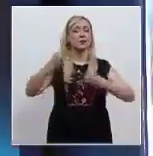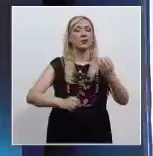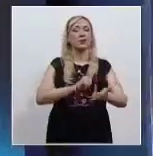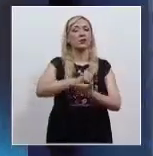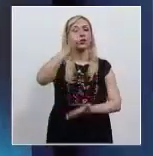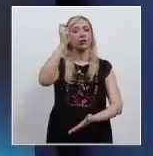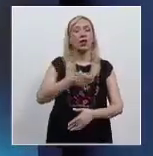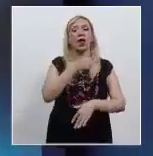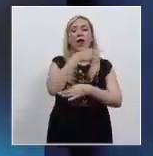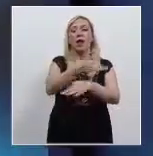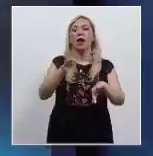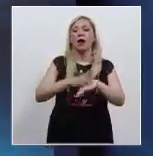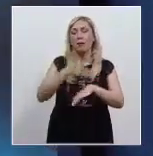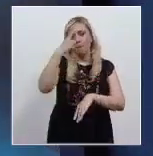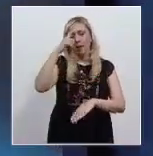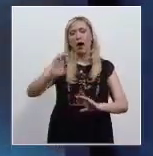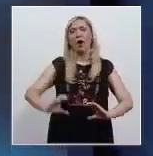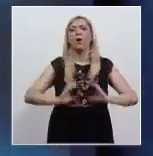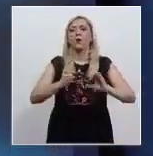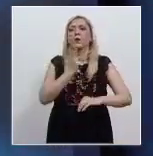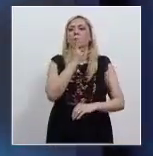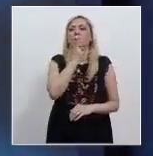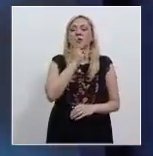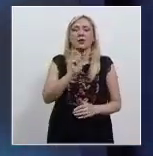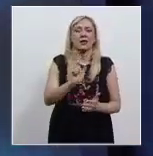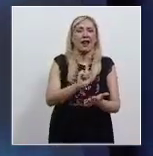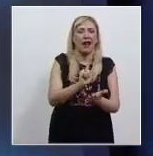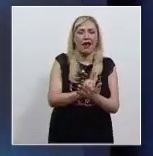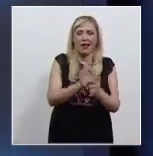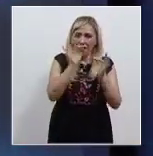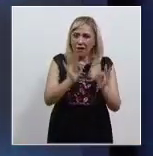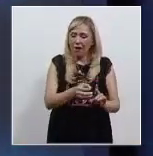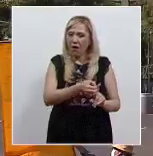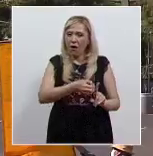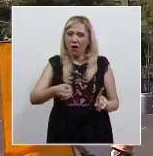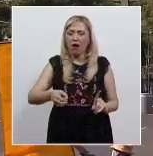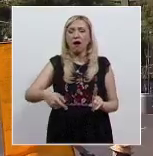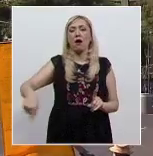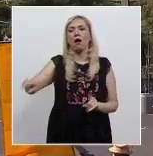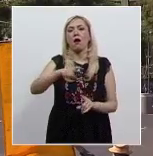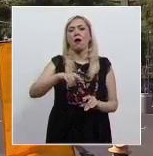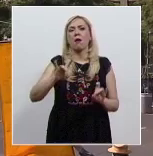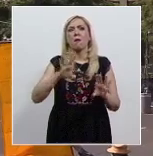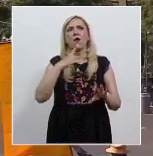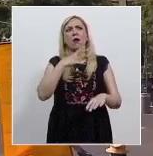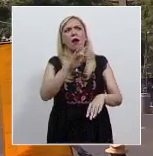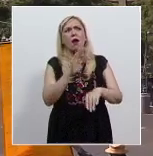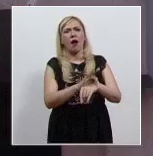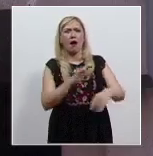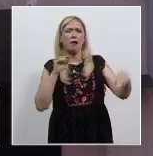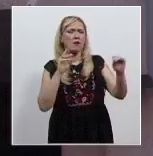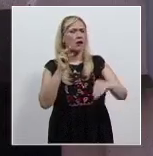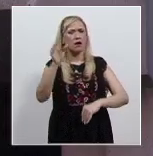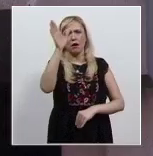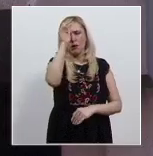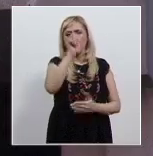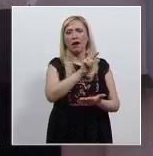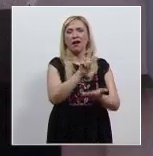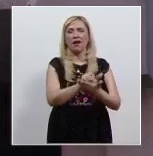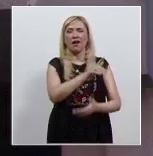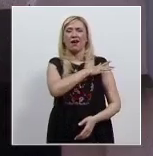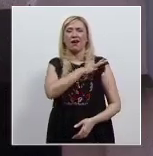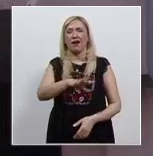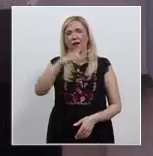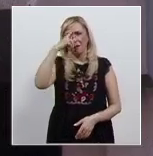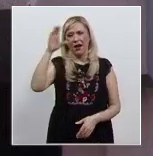conocer que con el fin de preservar la seguridad jurídica de quienes han impuesto diversos amparos en contra de la ley general en materia de